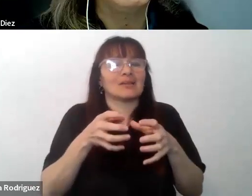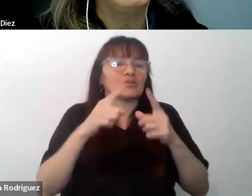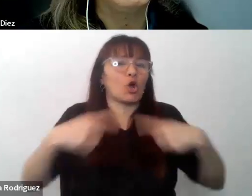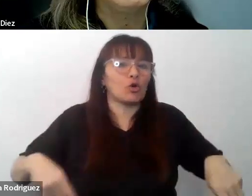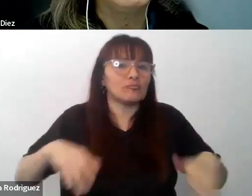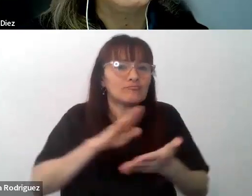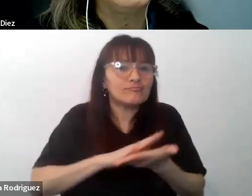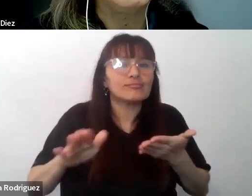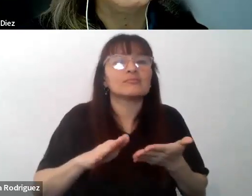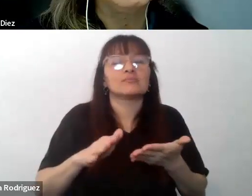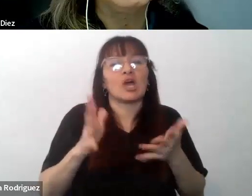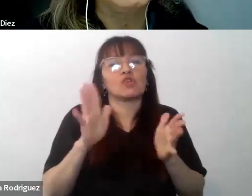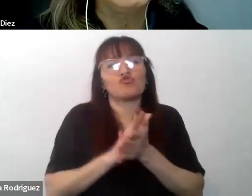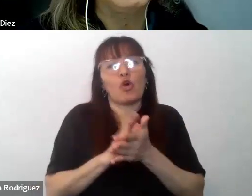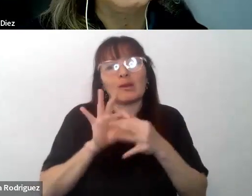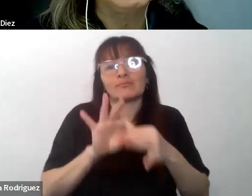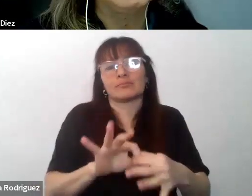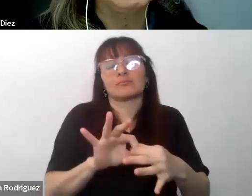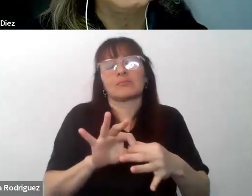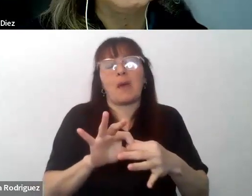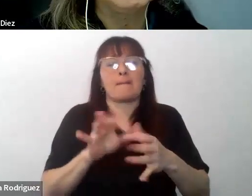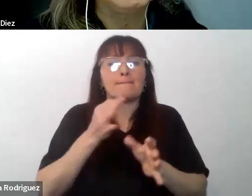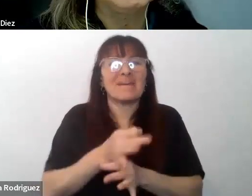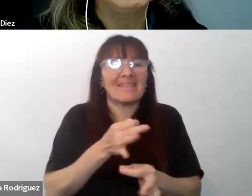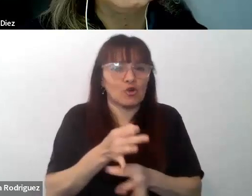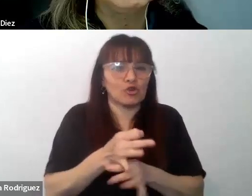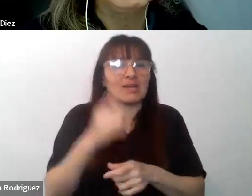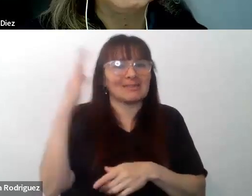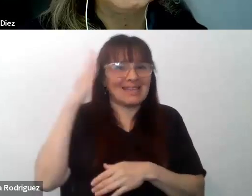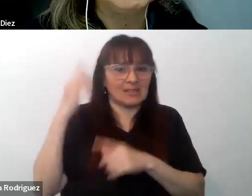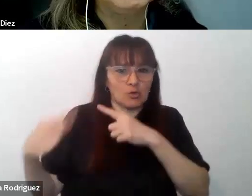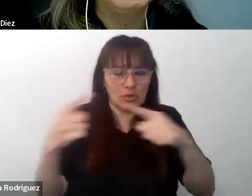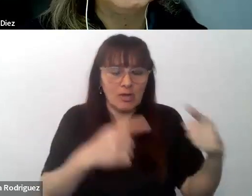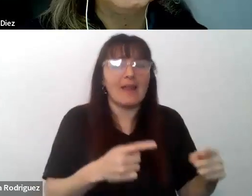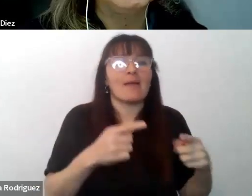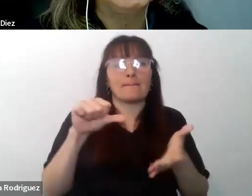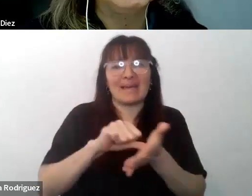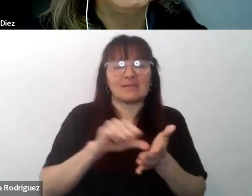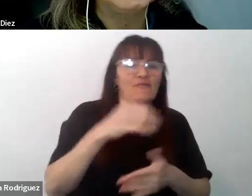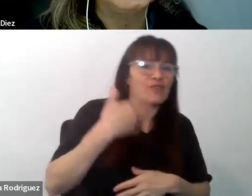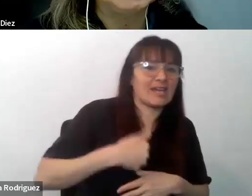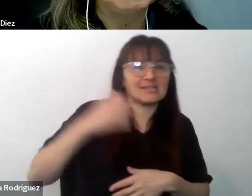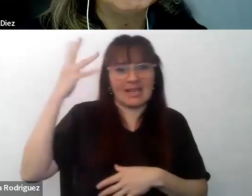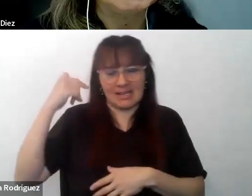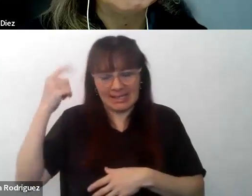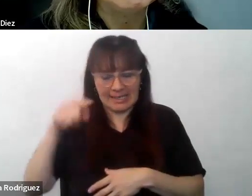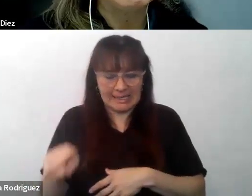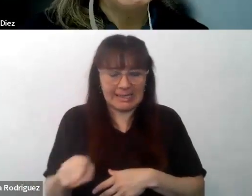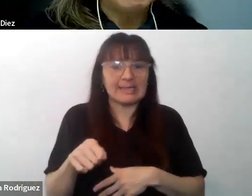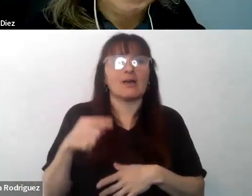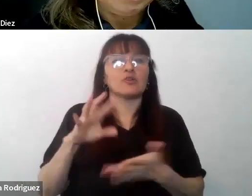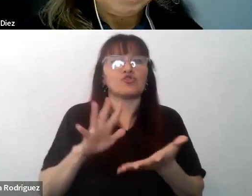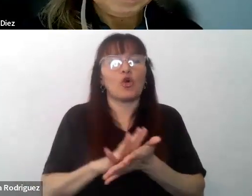alrededor de las pedagogías de la interculturalidad y las migraciones en Francia y Argentina. La cuestión de la interculturalidad, su